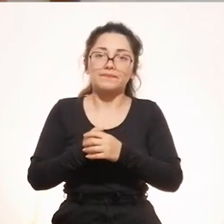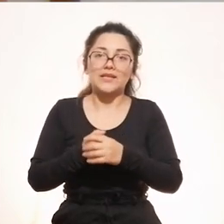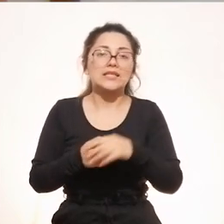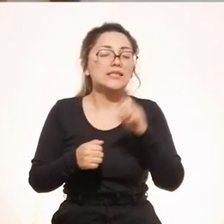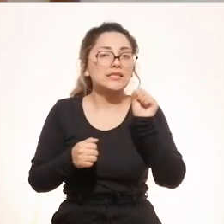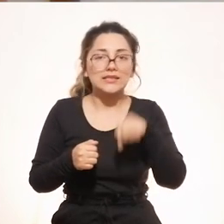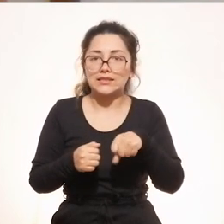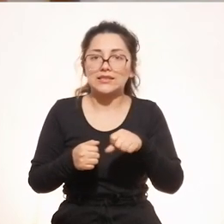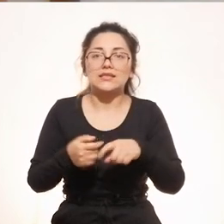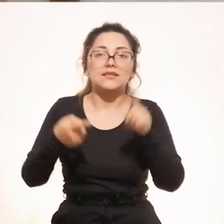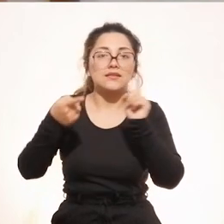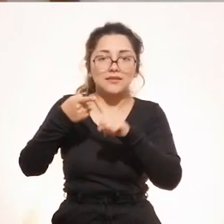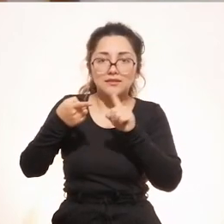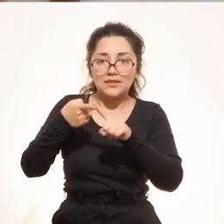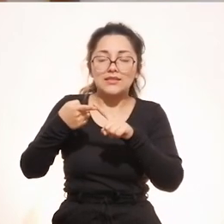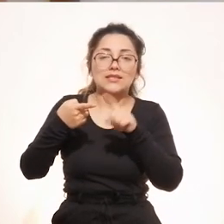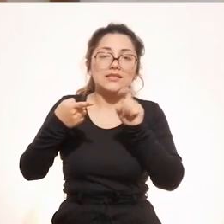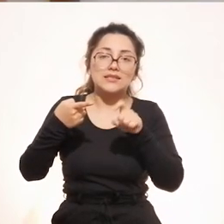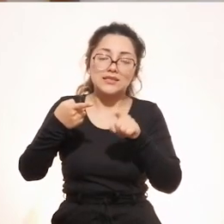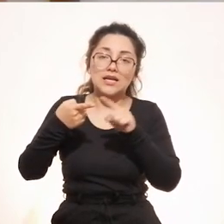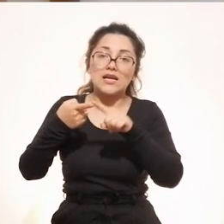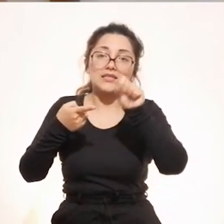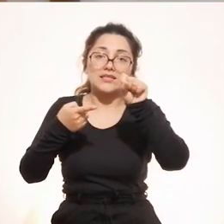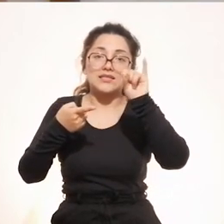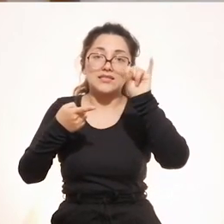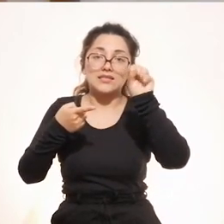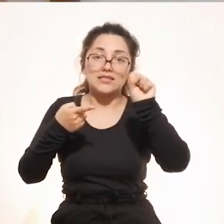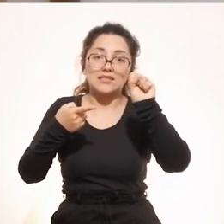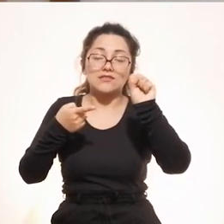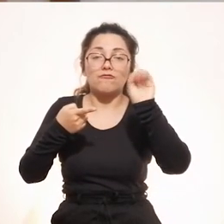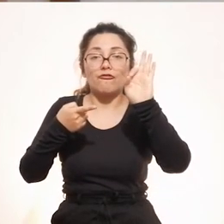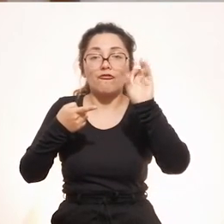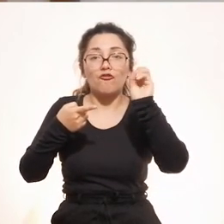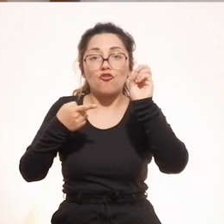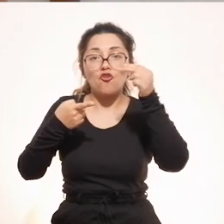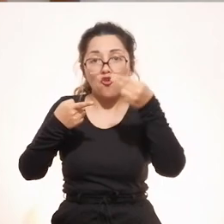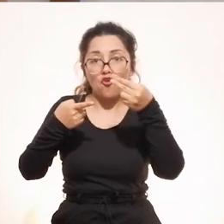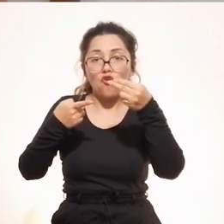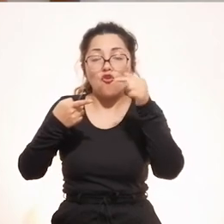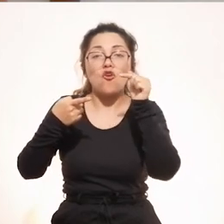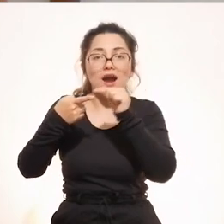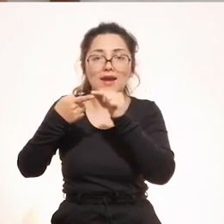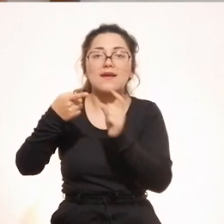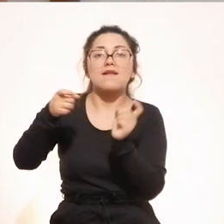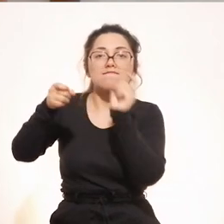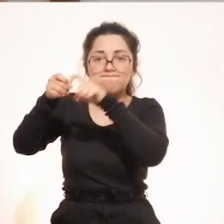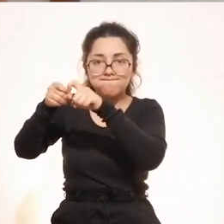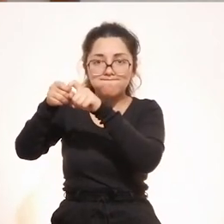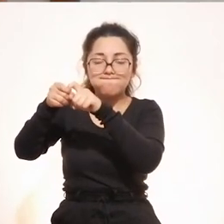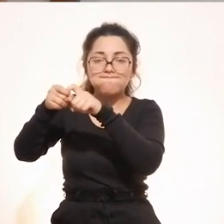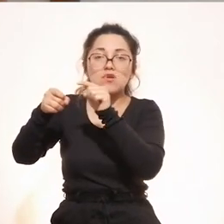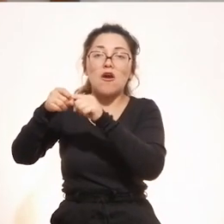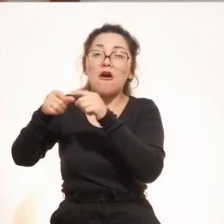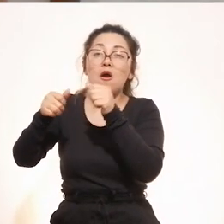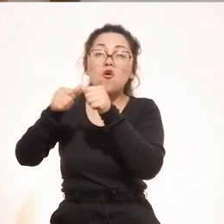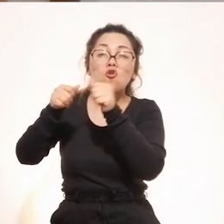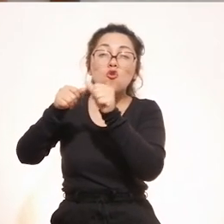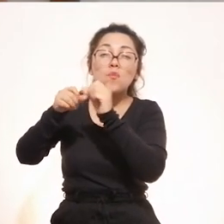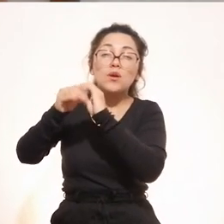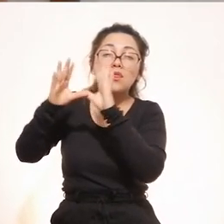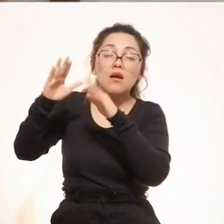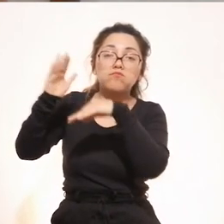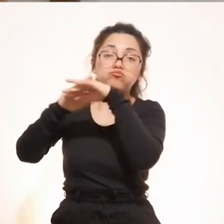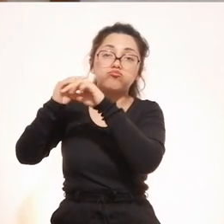también ya lo hemos mencionado, el requisito que sí o sí tiene que darse es el que tengan vigencia de inscripción